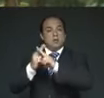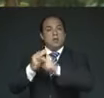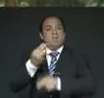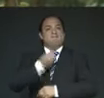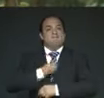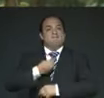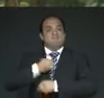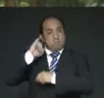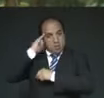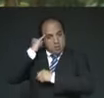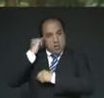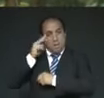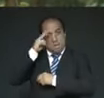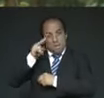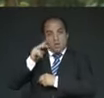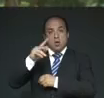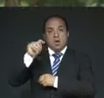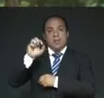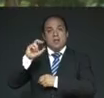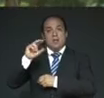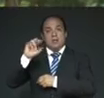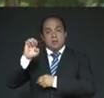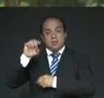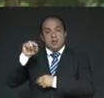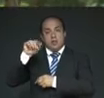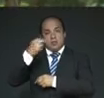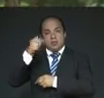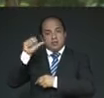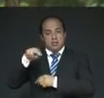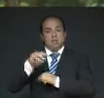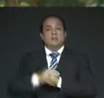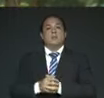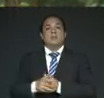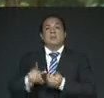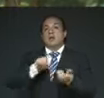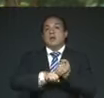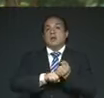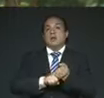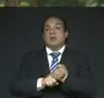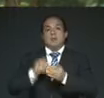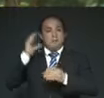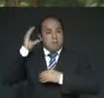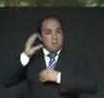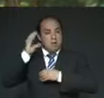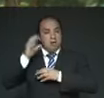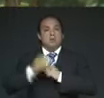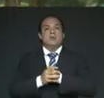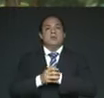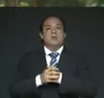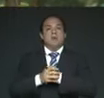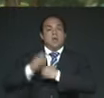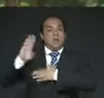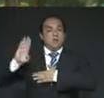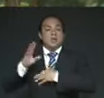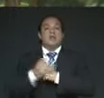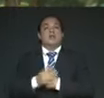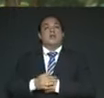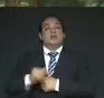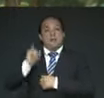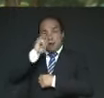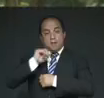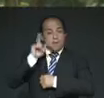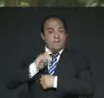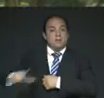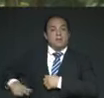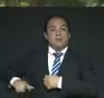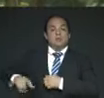indígena de México-Tenochtitlán. Particularmente, celebro la convicción y compromiso de la jefa de gobierno por impulsar una